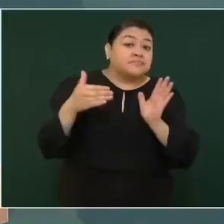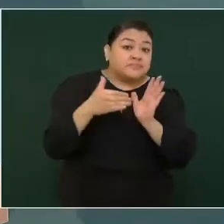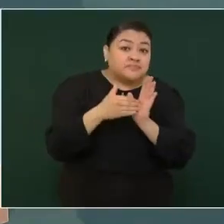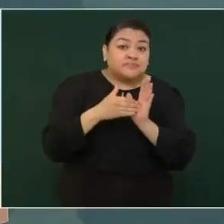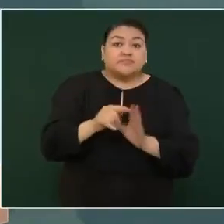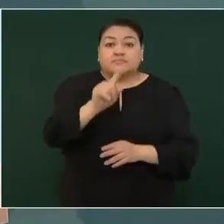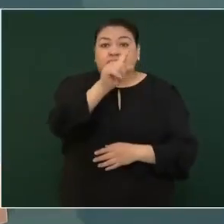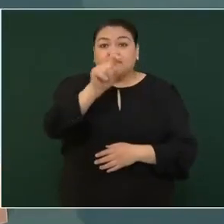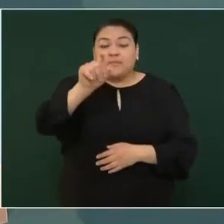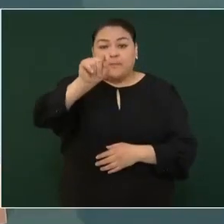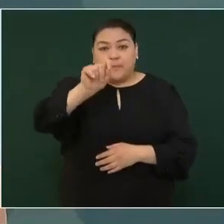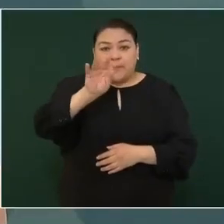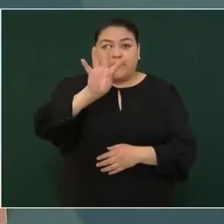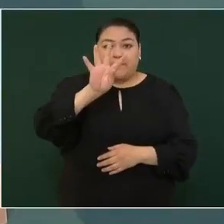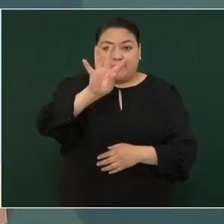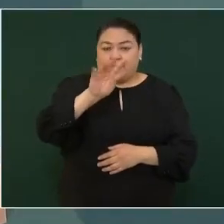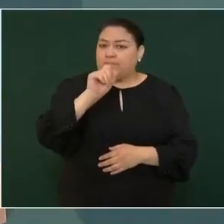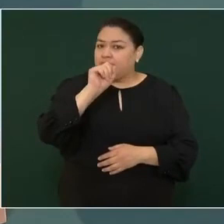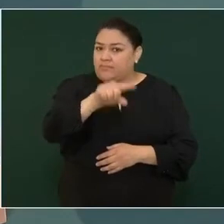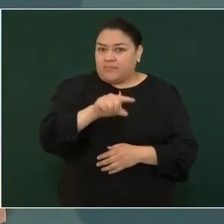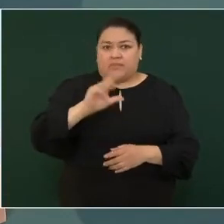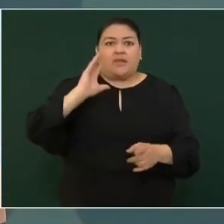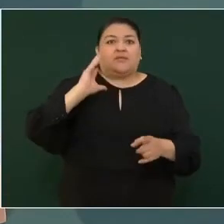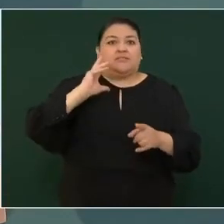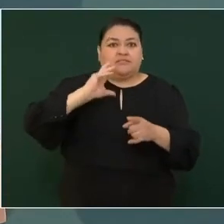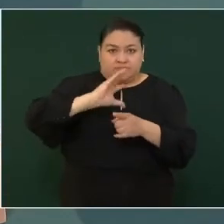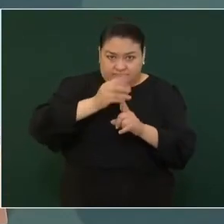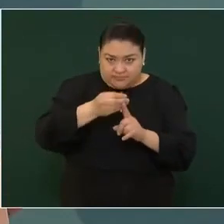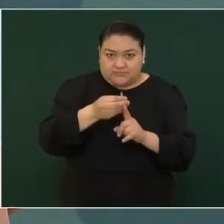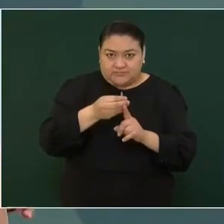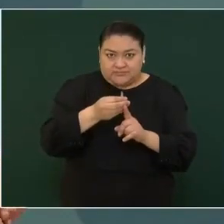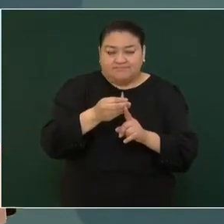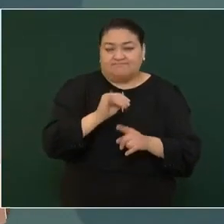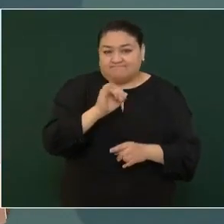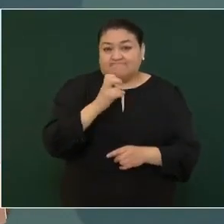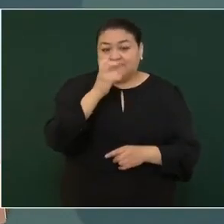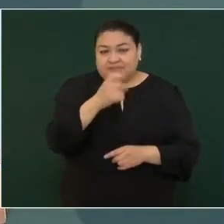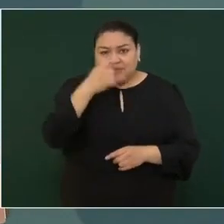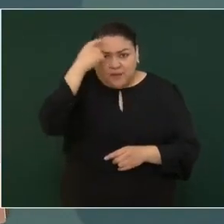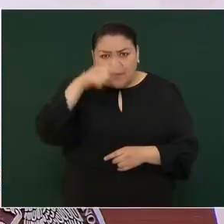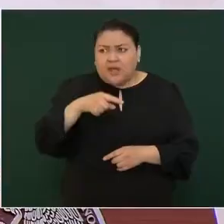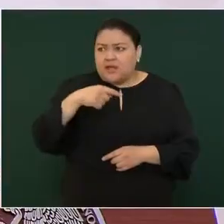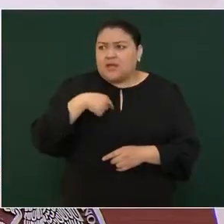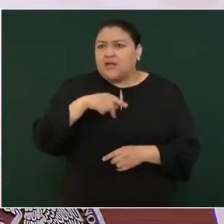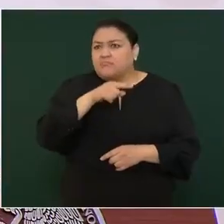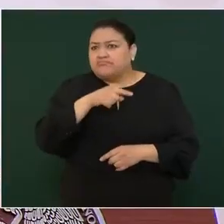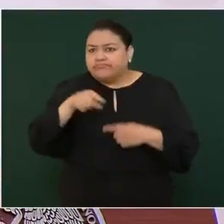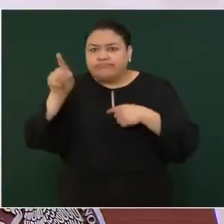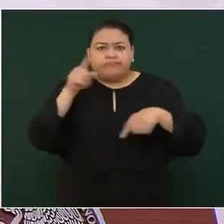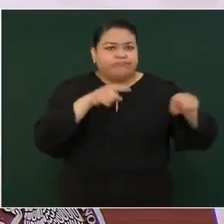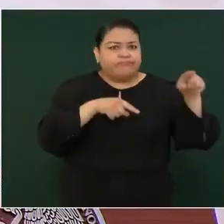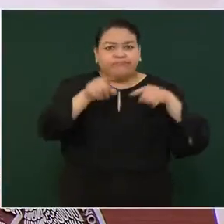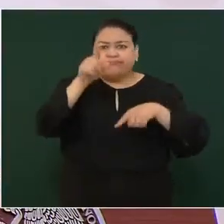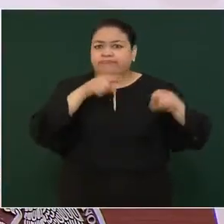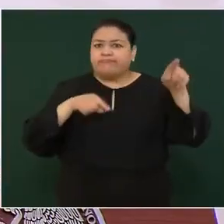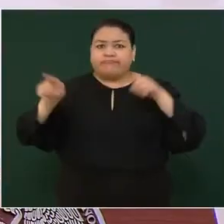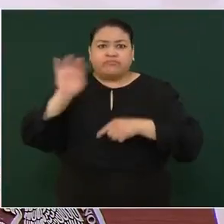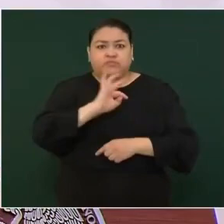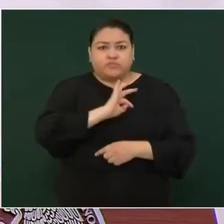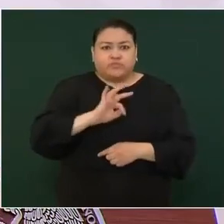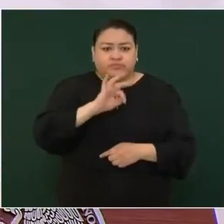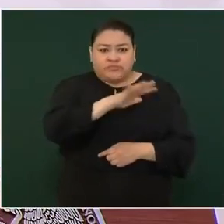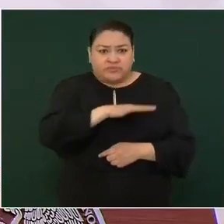124 elementos operativos, que despliegan adelante, por favor, en lo que son